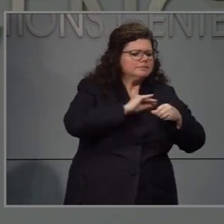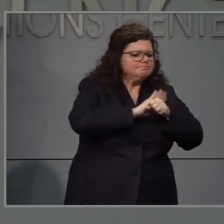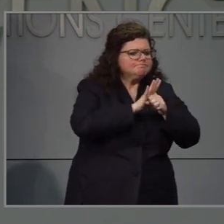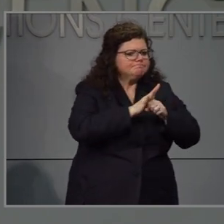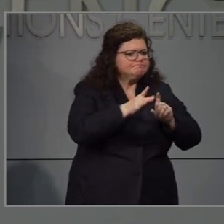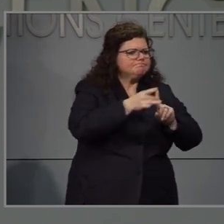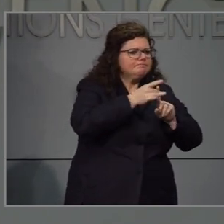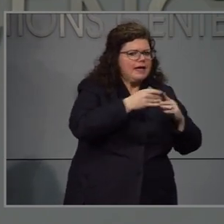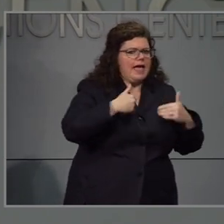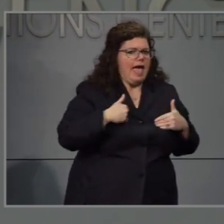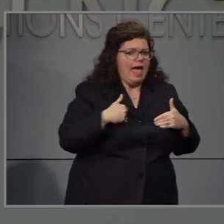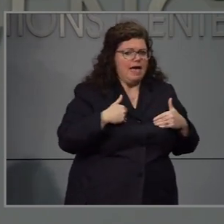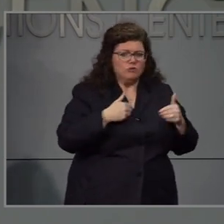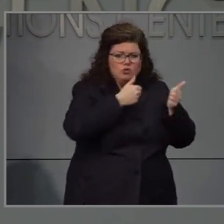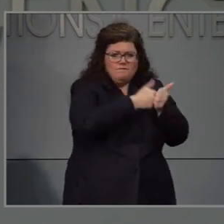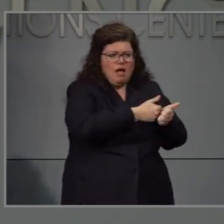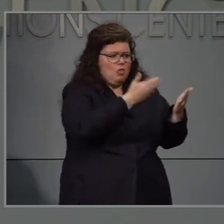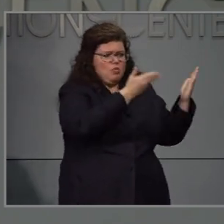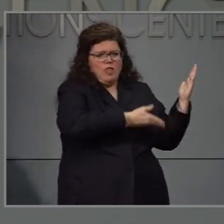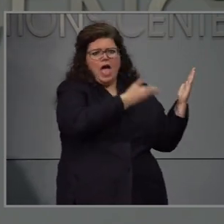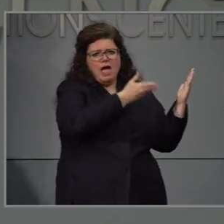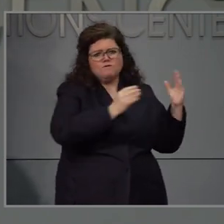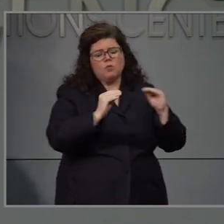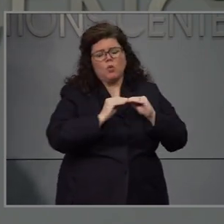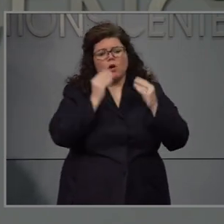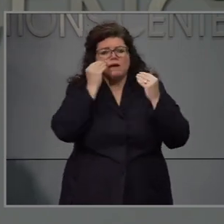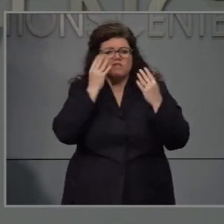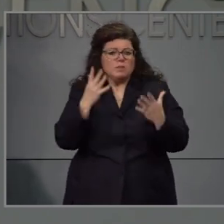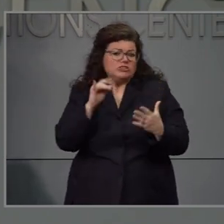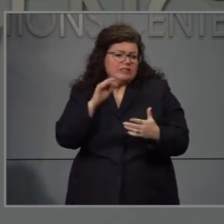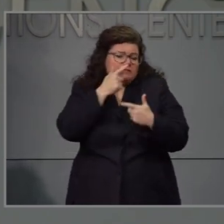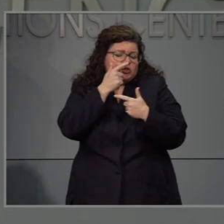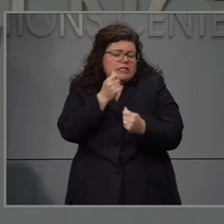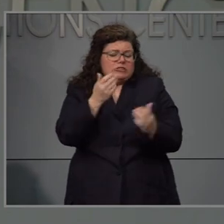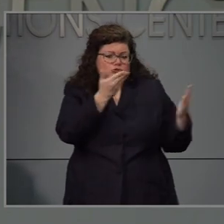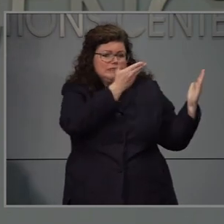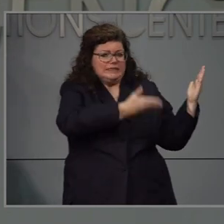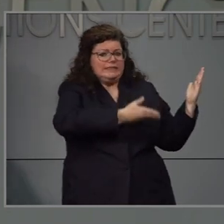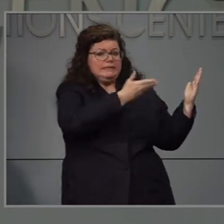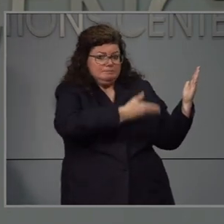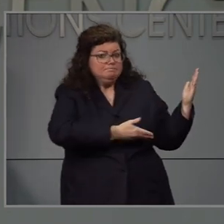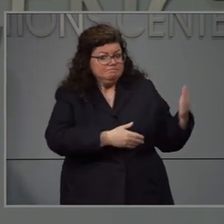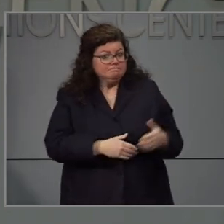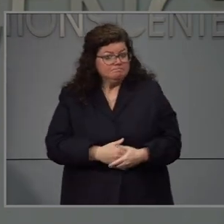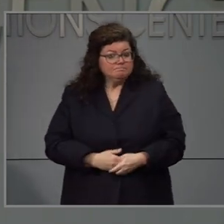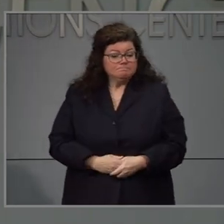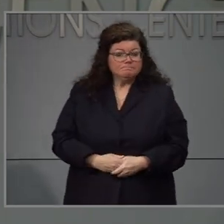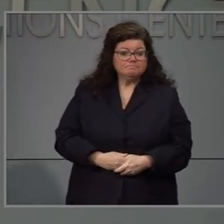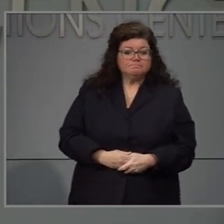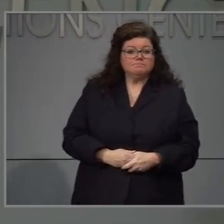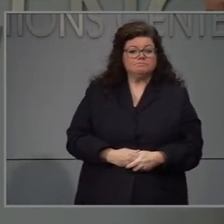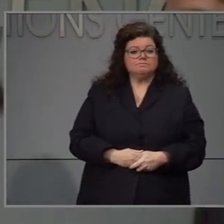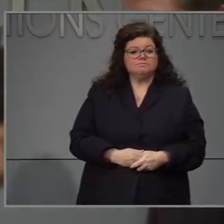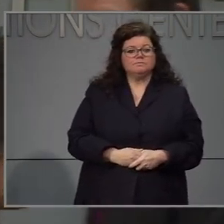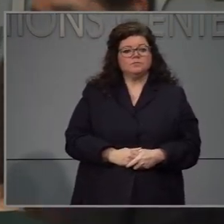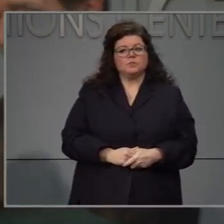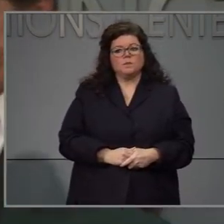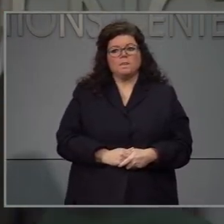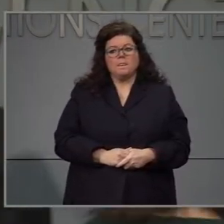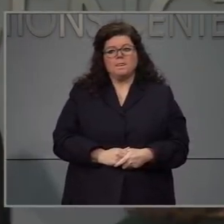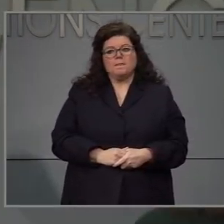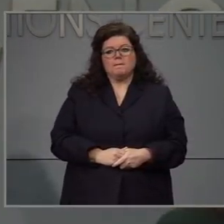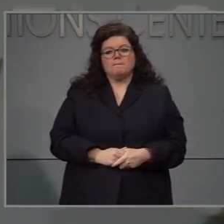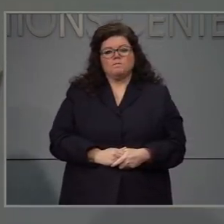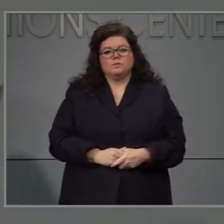Yo los vayo que vayan a para que vayan a la página web y vean la información por código postal.